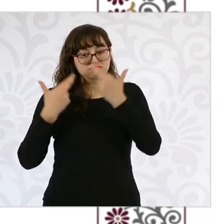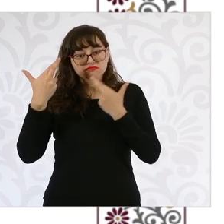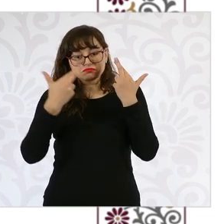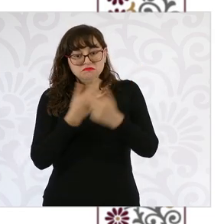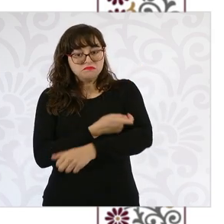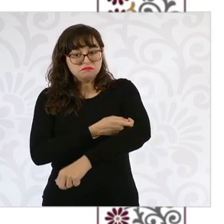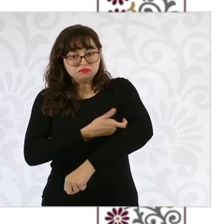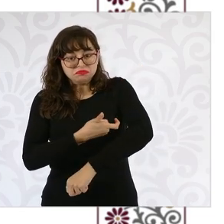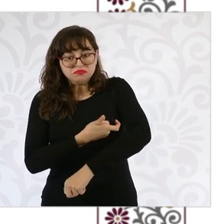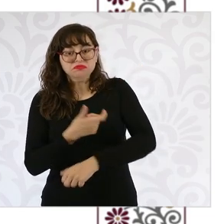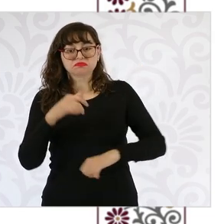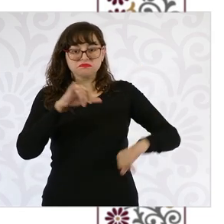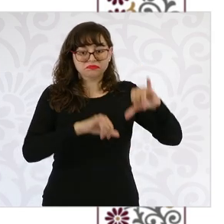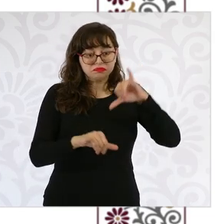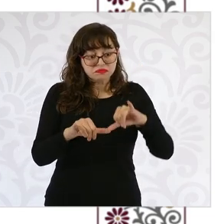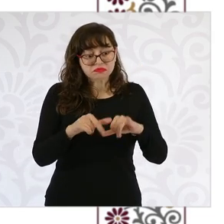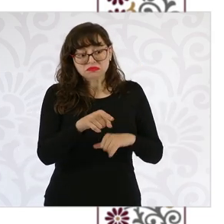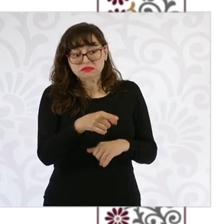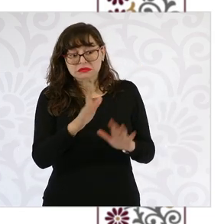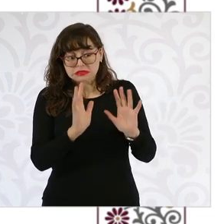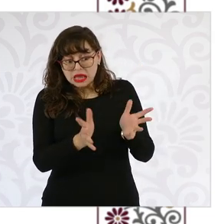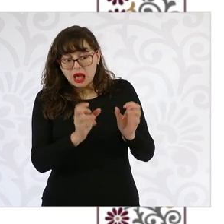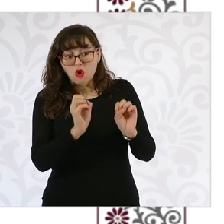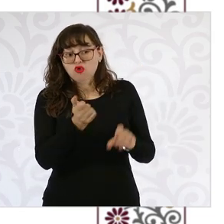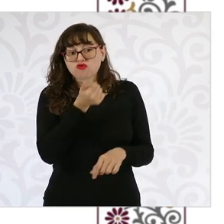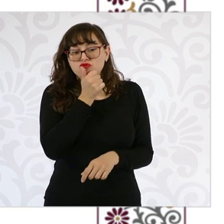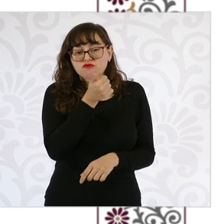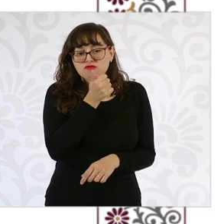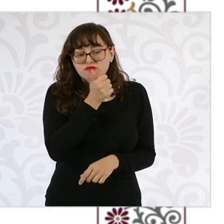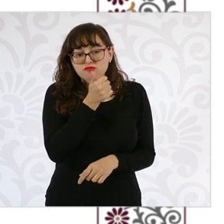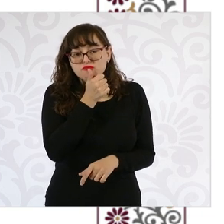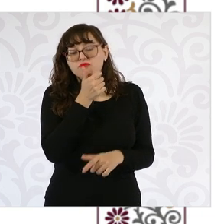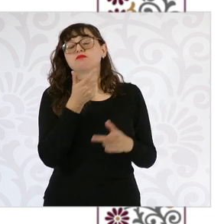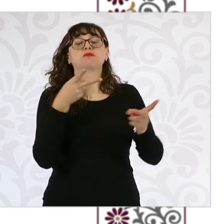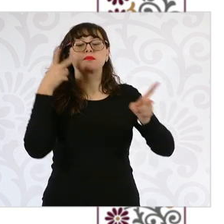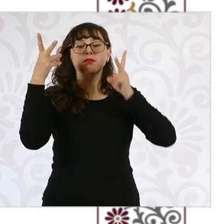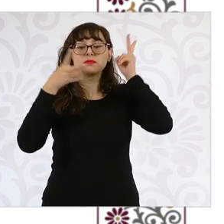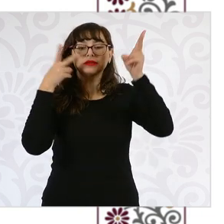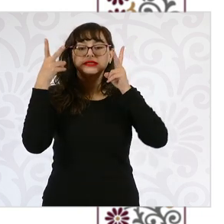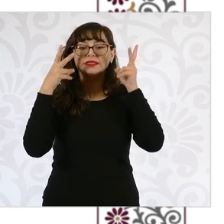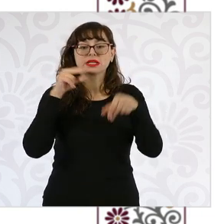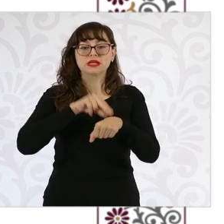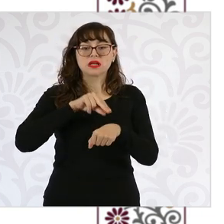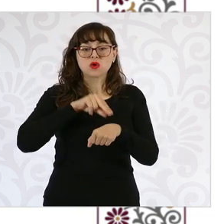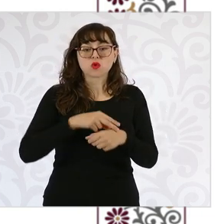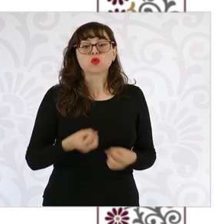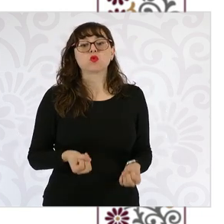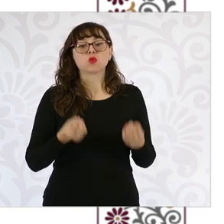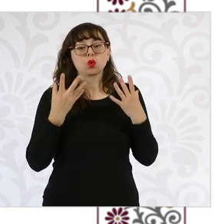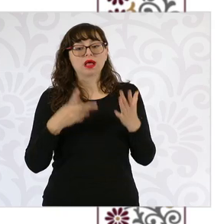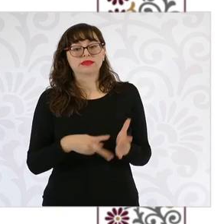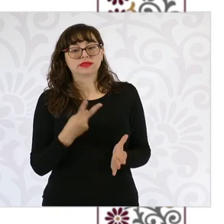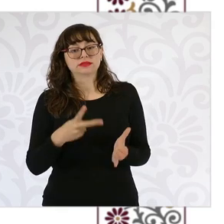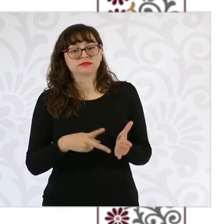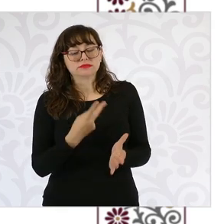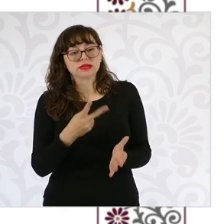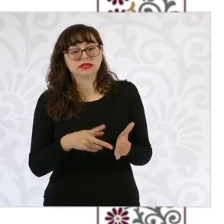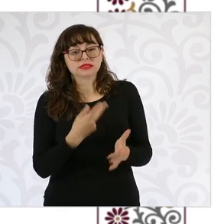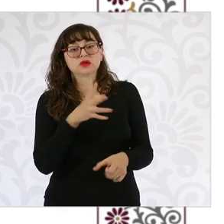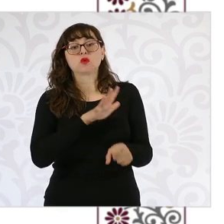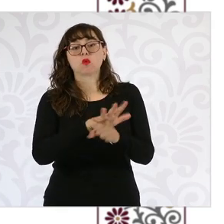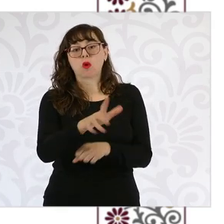haya hecho o que necesite y no se haya podido realizar, cuántas visitas al médico en determinado periodo anterior, qué